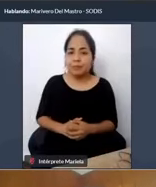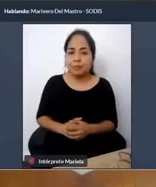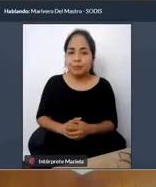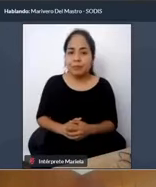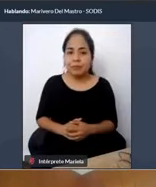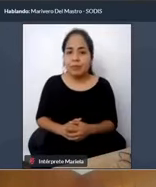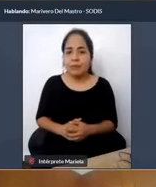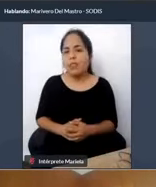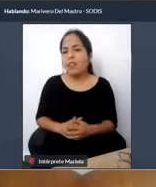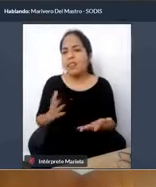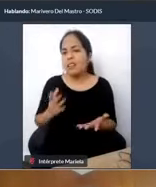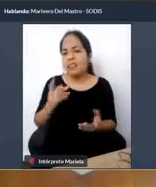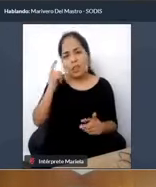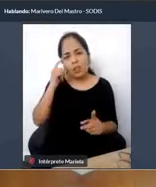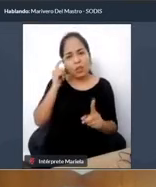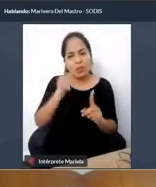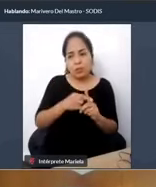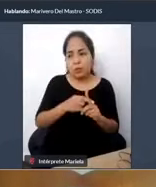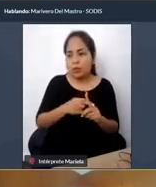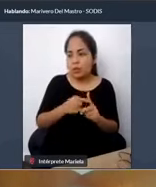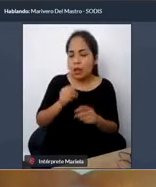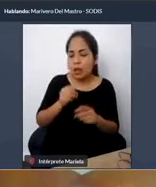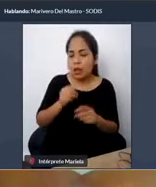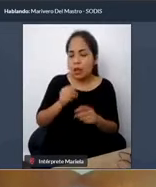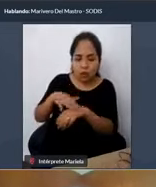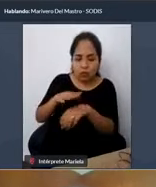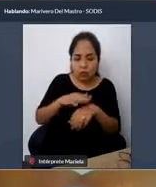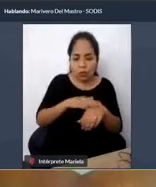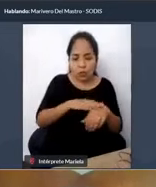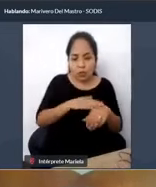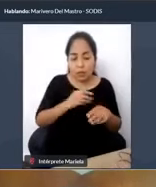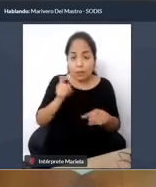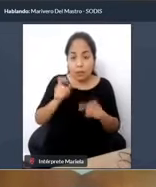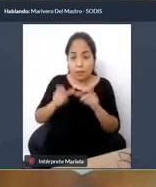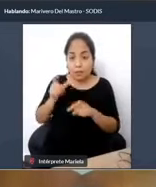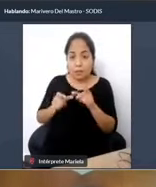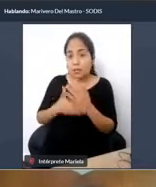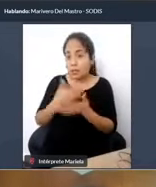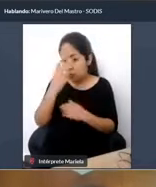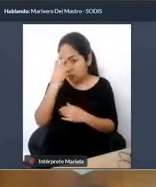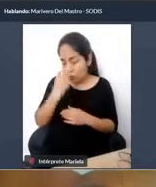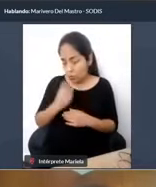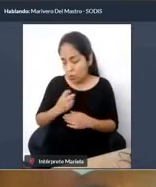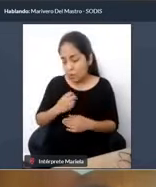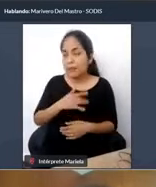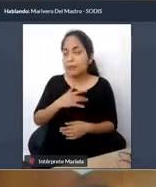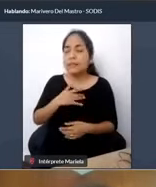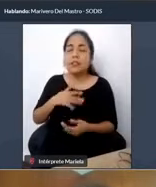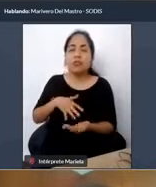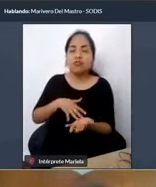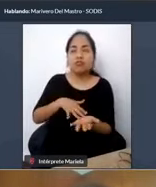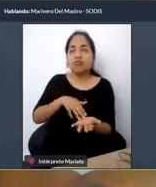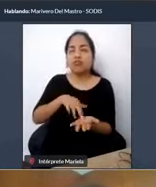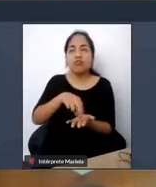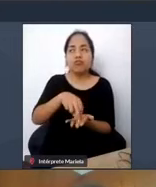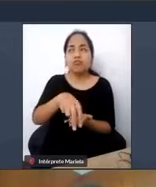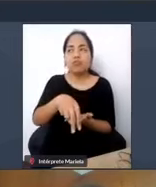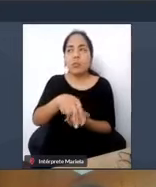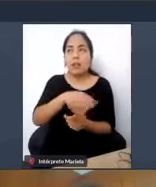a las personas con discapacidad visual total o parcial a través de, ¿no?, espacios abiertos, como son los entornos.